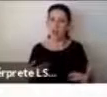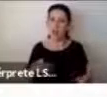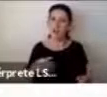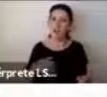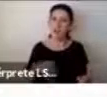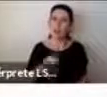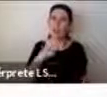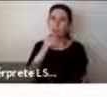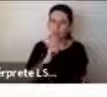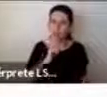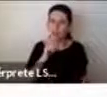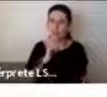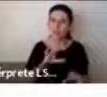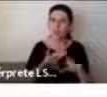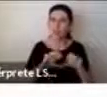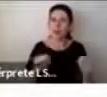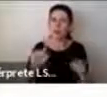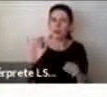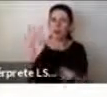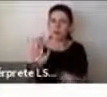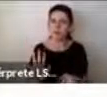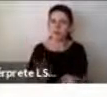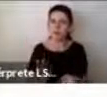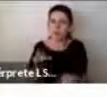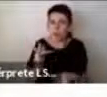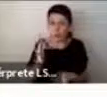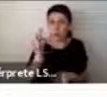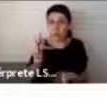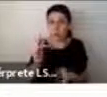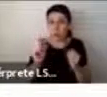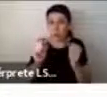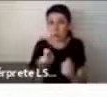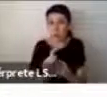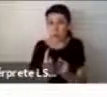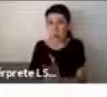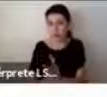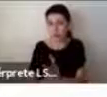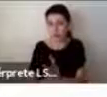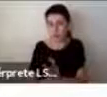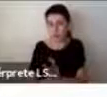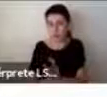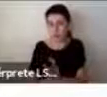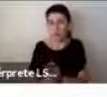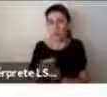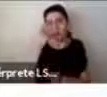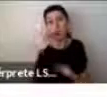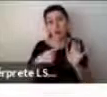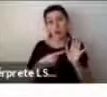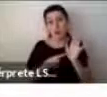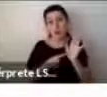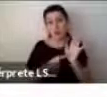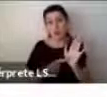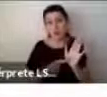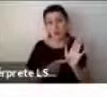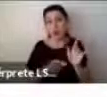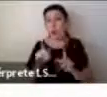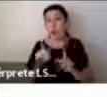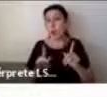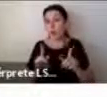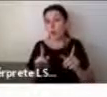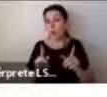que incluso podría cambiar en un futuro no tan lejano. Y por lo tanto esta presentación puede que incluso quede desactualizada.